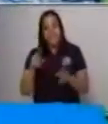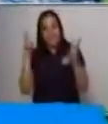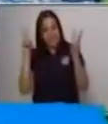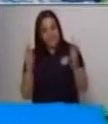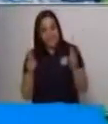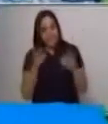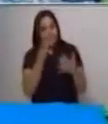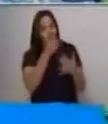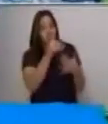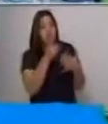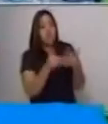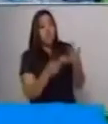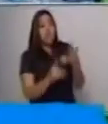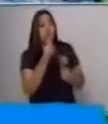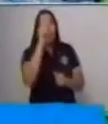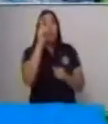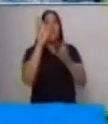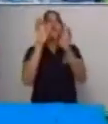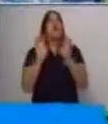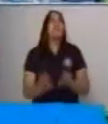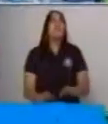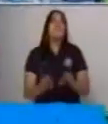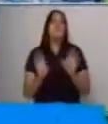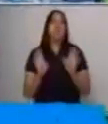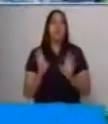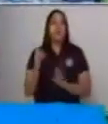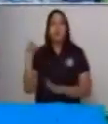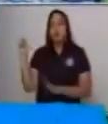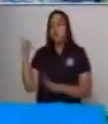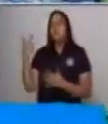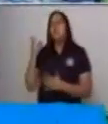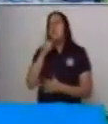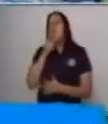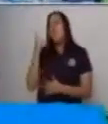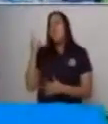describir a una persona, o en este caso, a un niño.